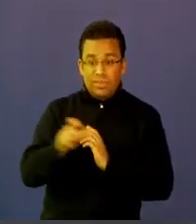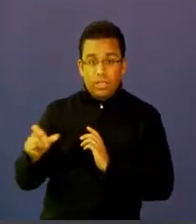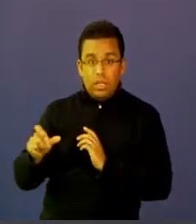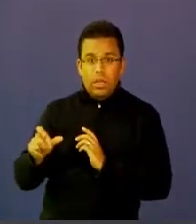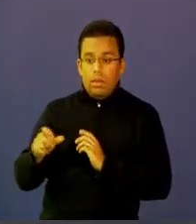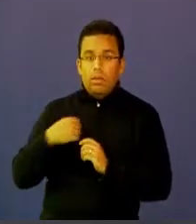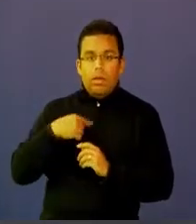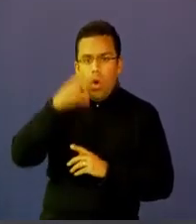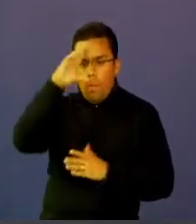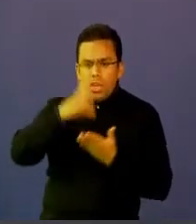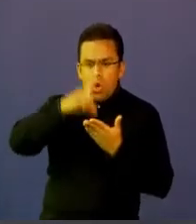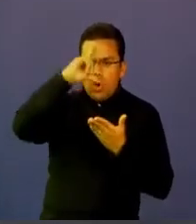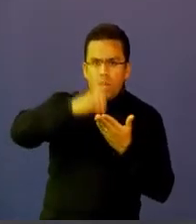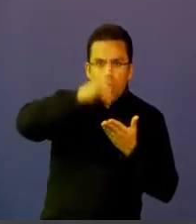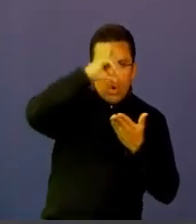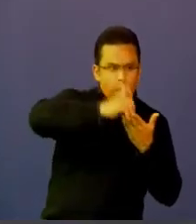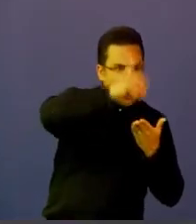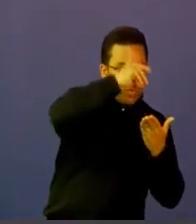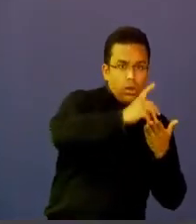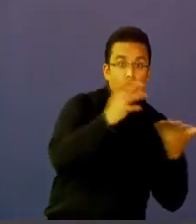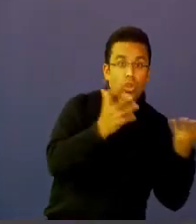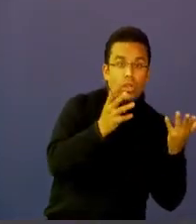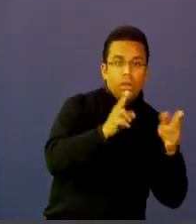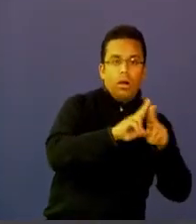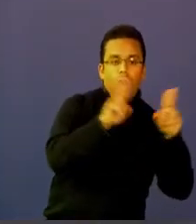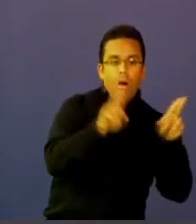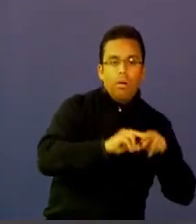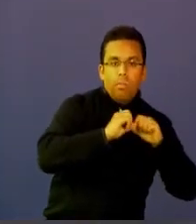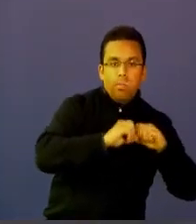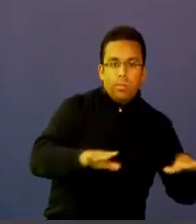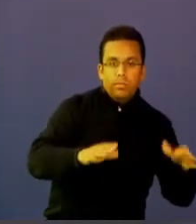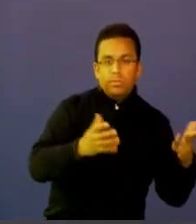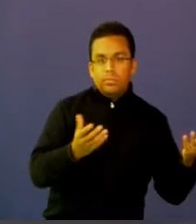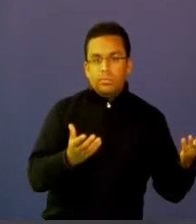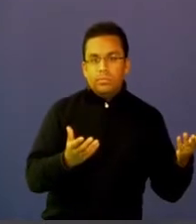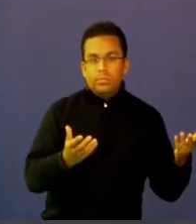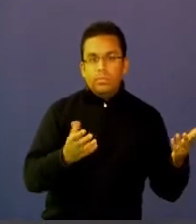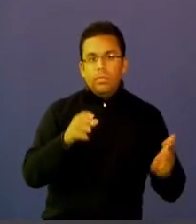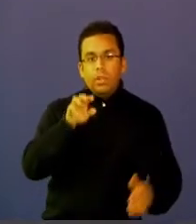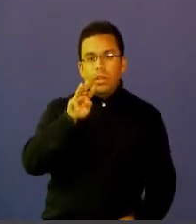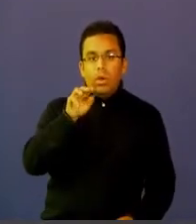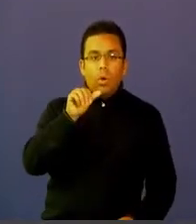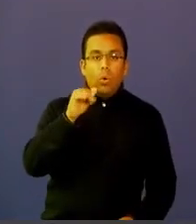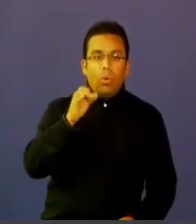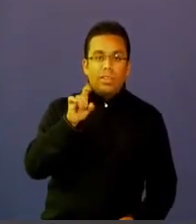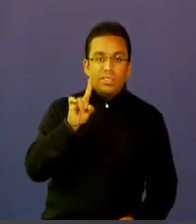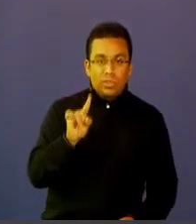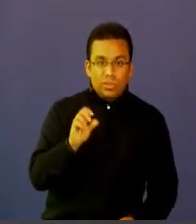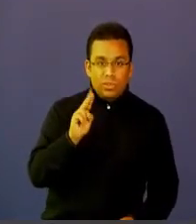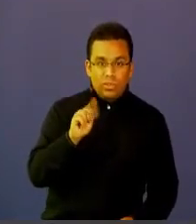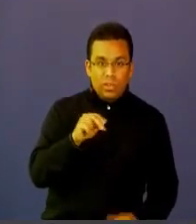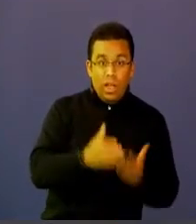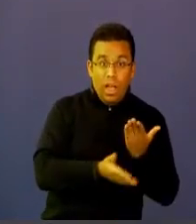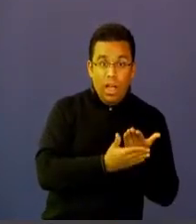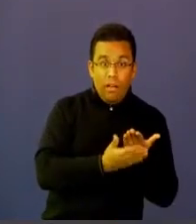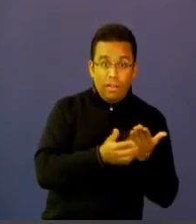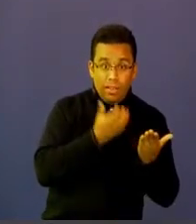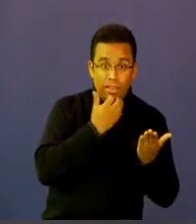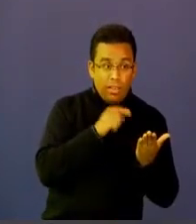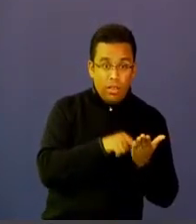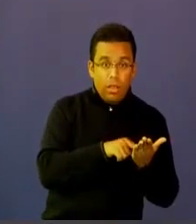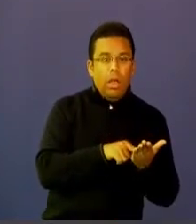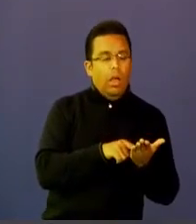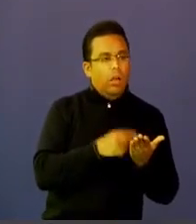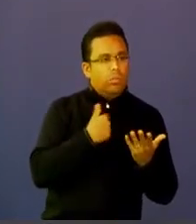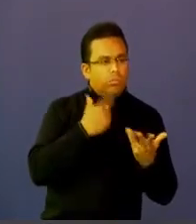de una gran plataforma y plataformas como Watson por ejemplo que permite hacer análisis y generar conocimiento